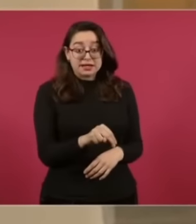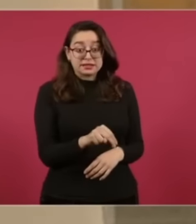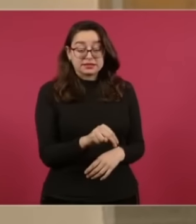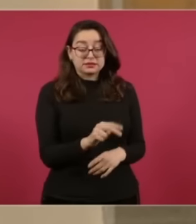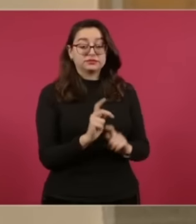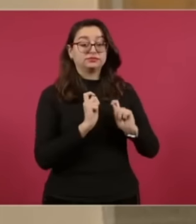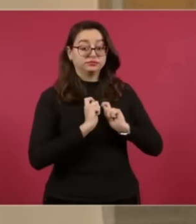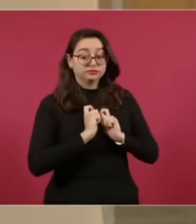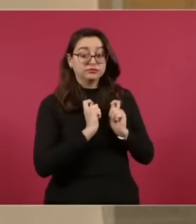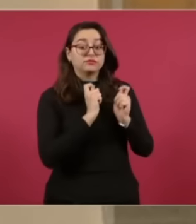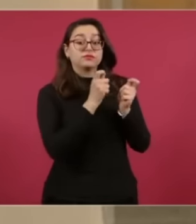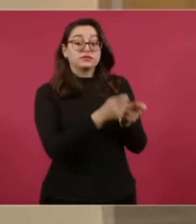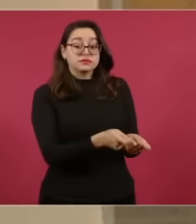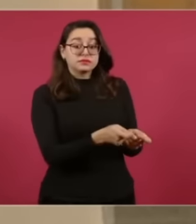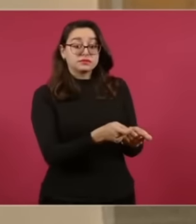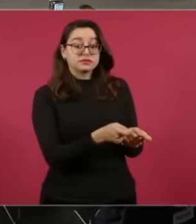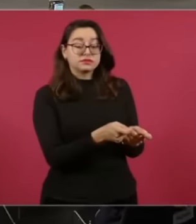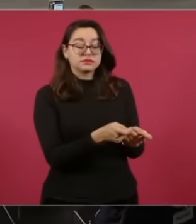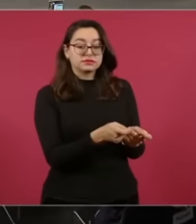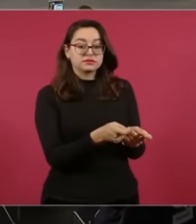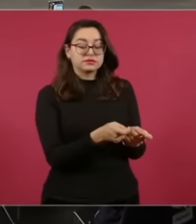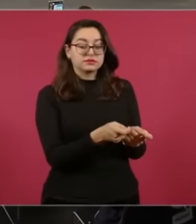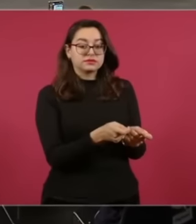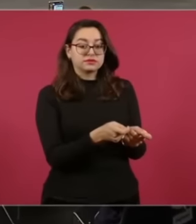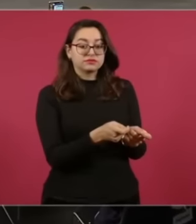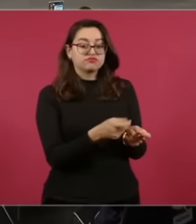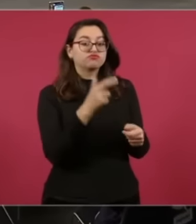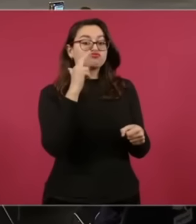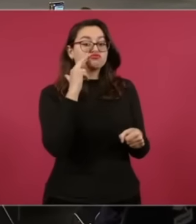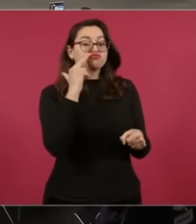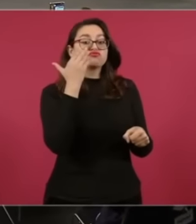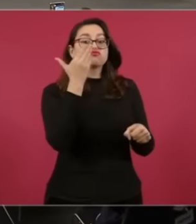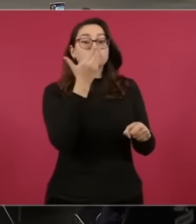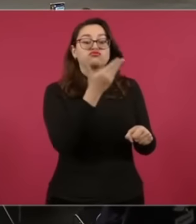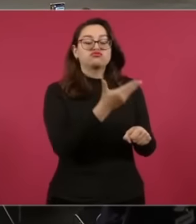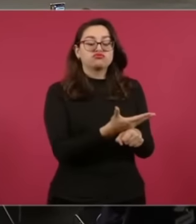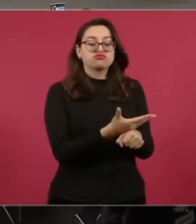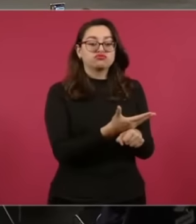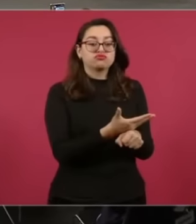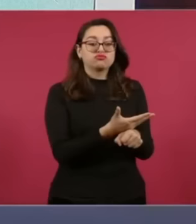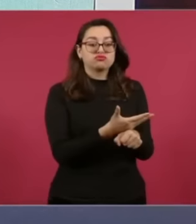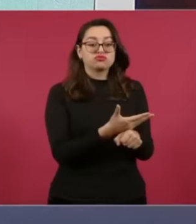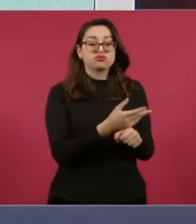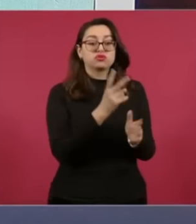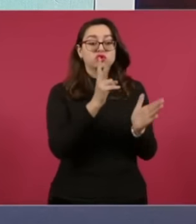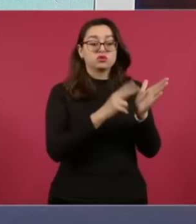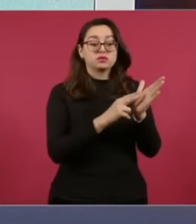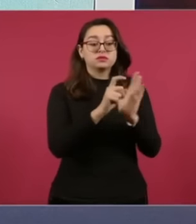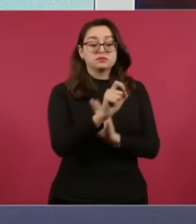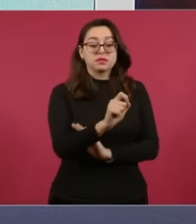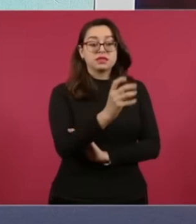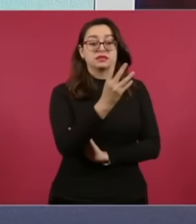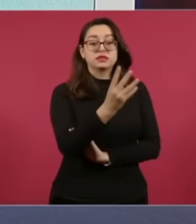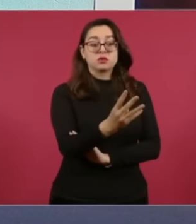Siglará Y conducirá Los procesos 2024 De la